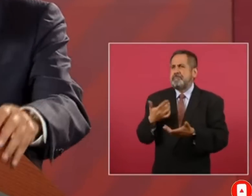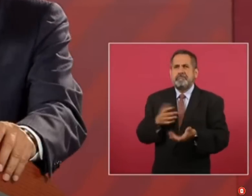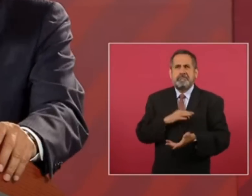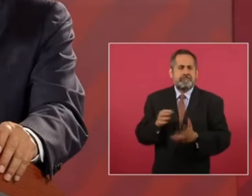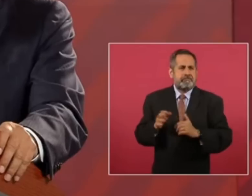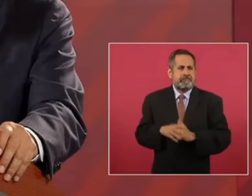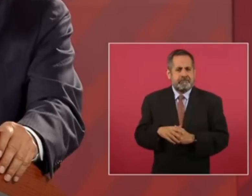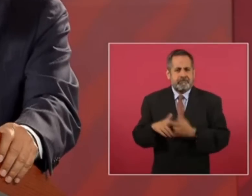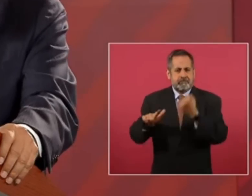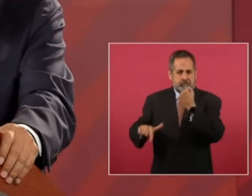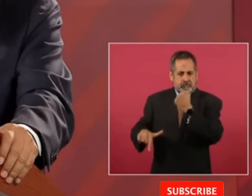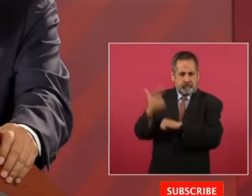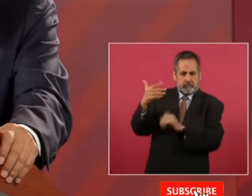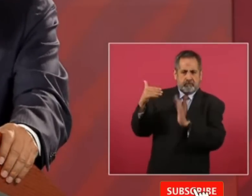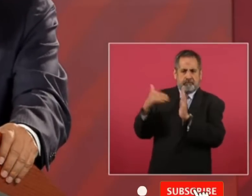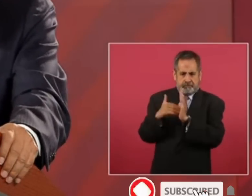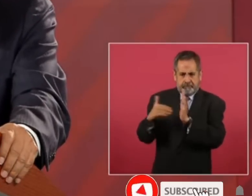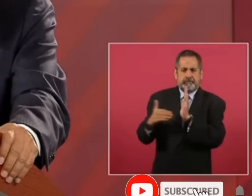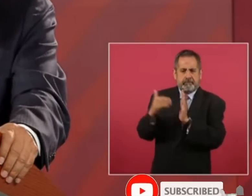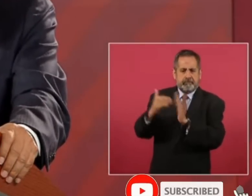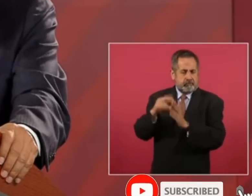12 mil millones de dólares